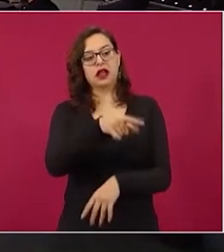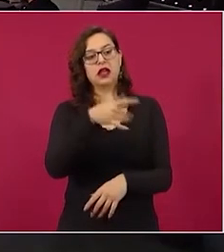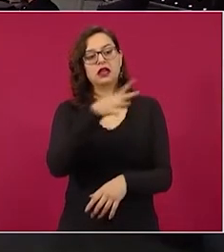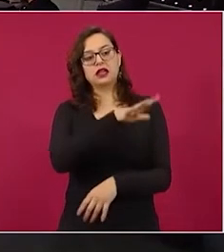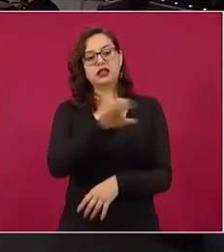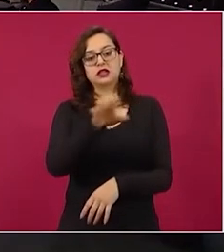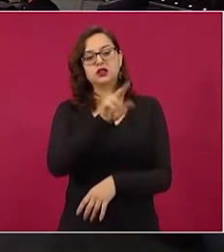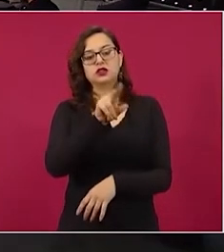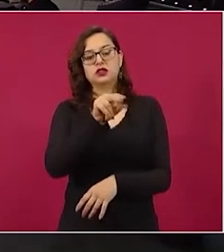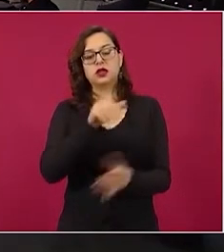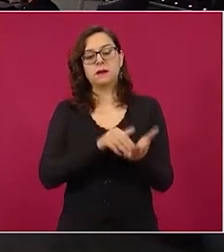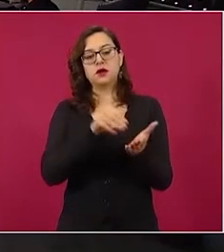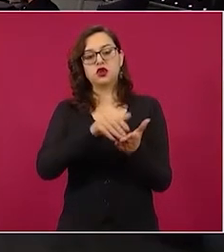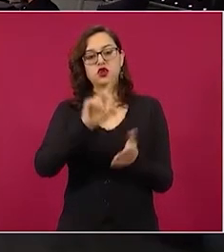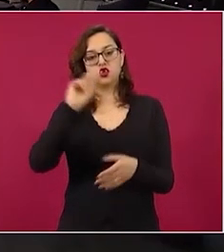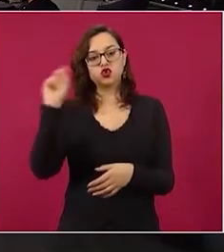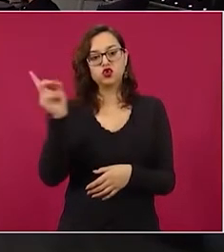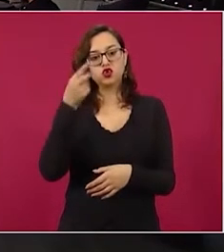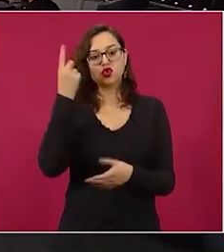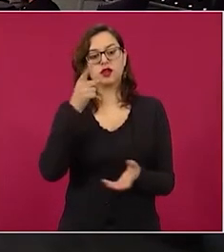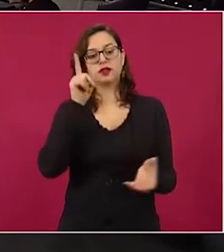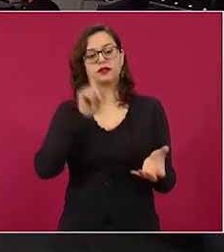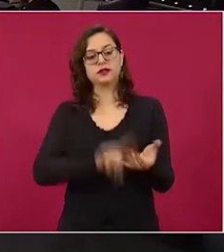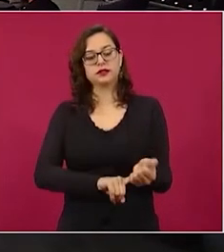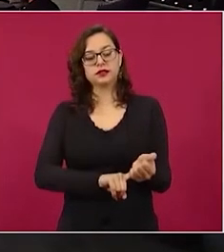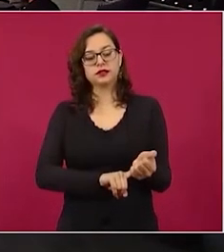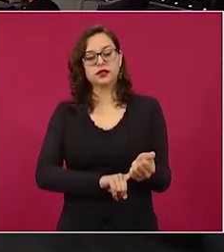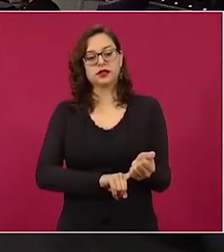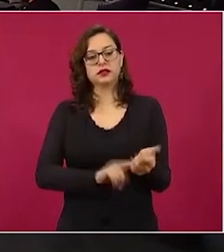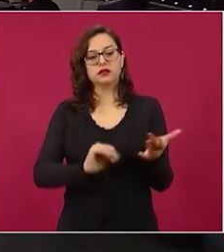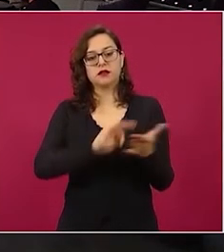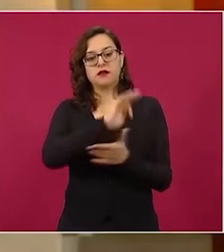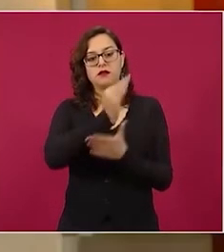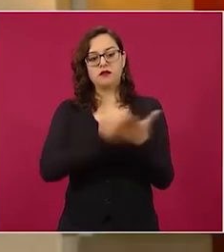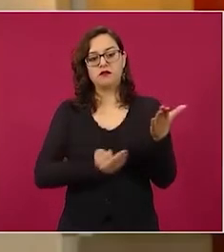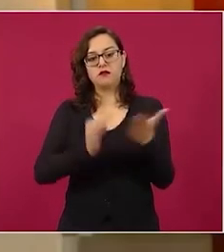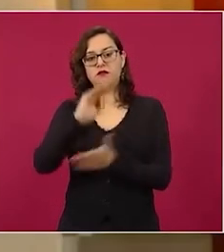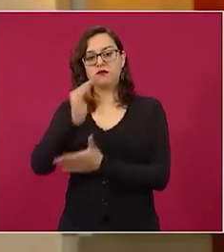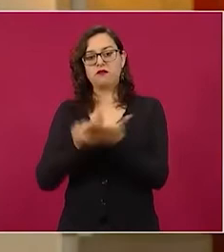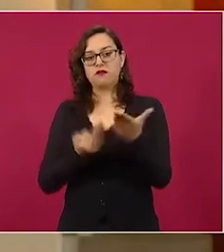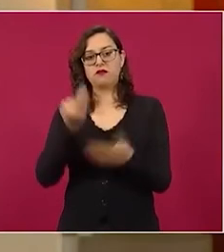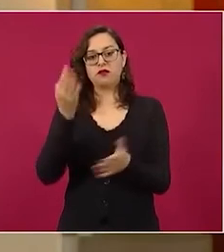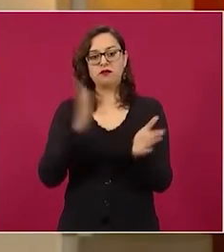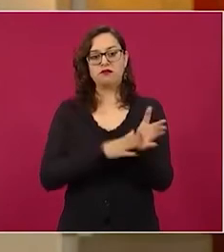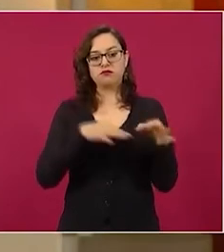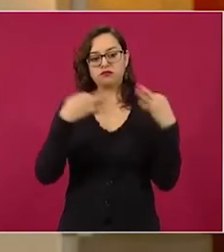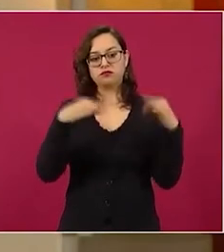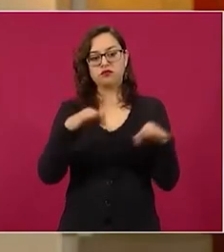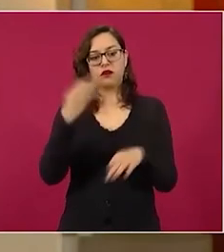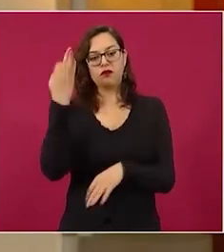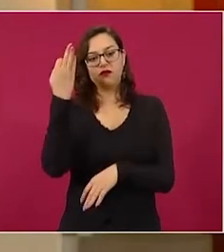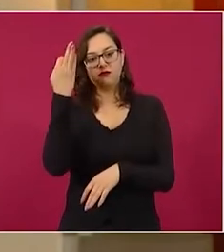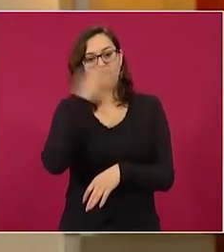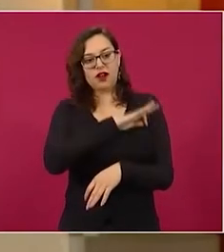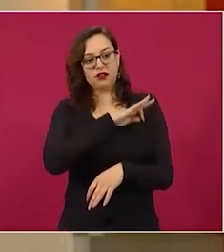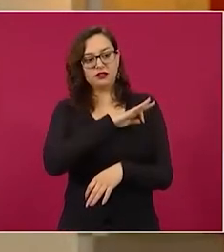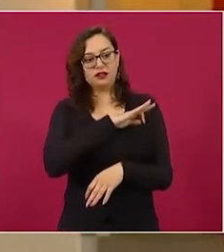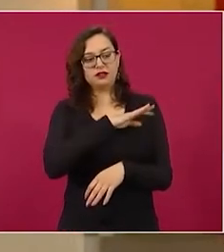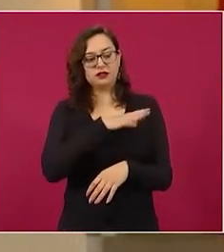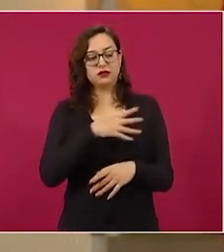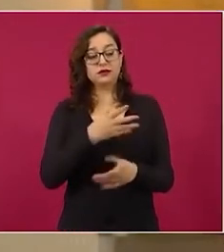por falsificación de facturas y otros documentos. O tú estás